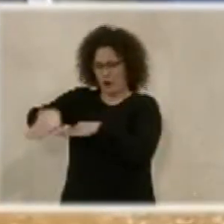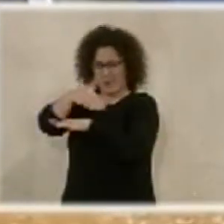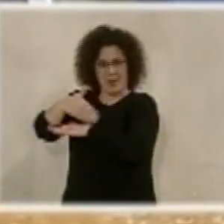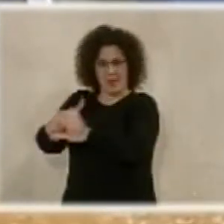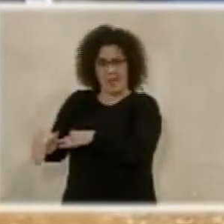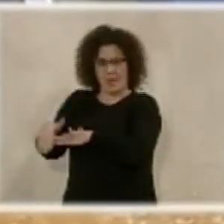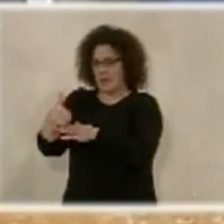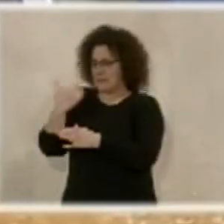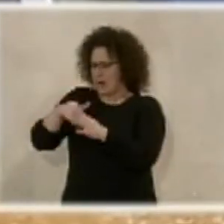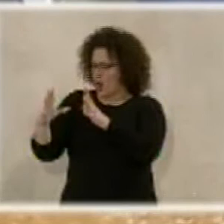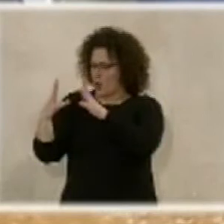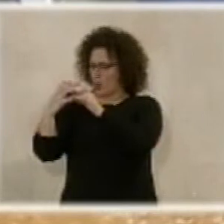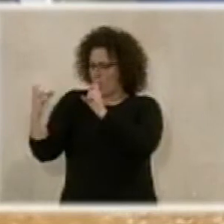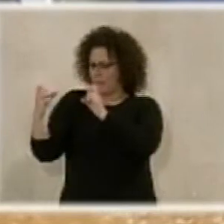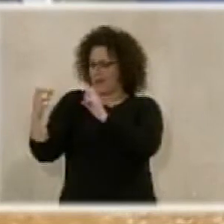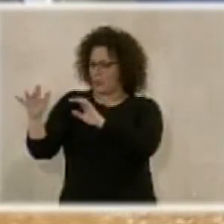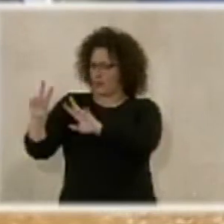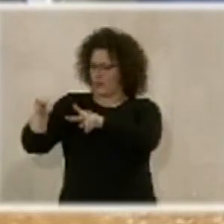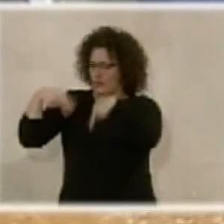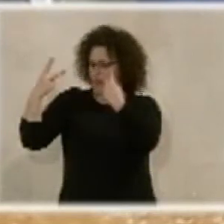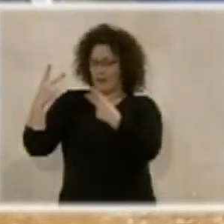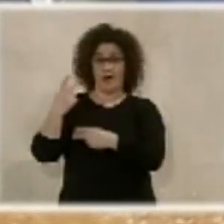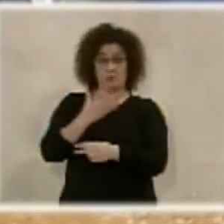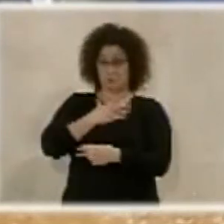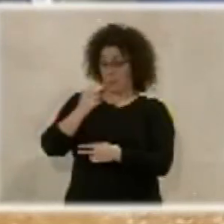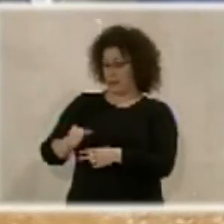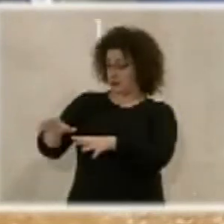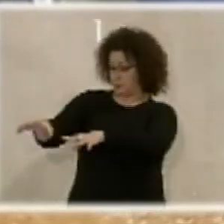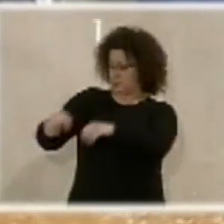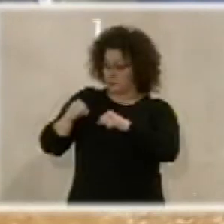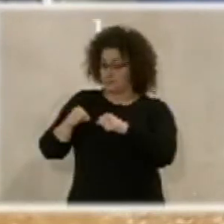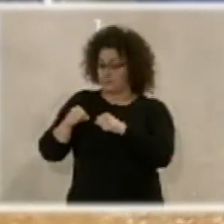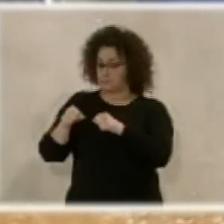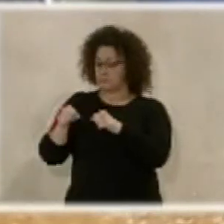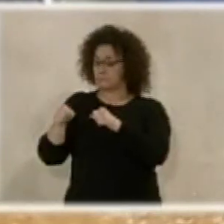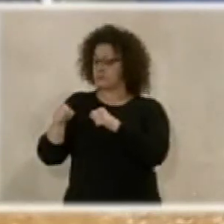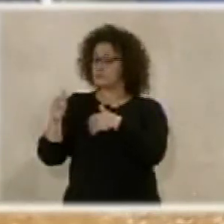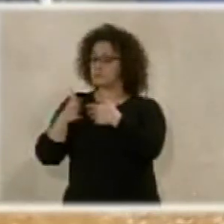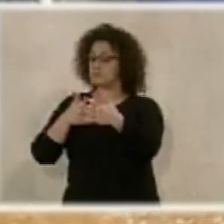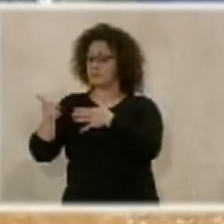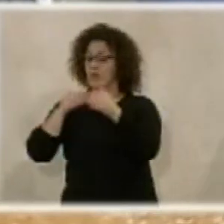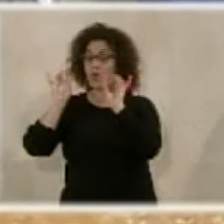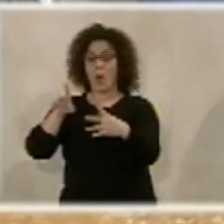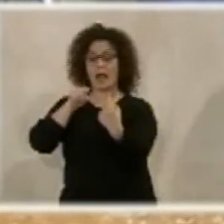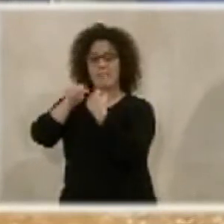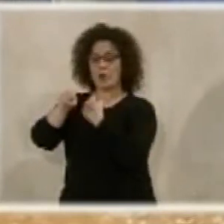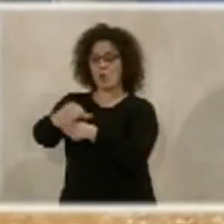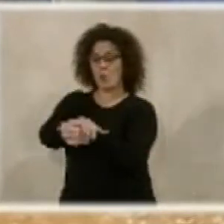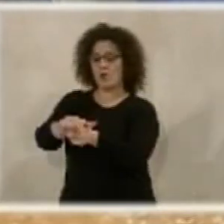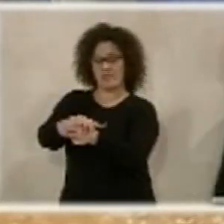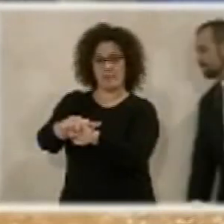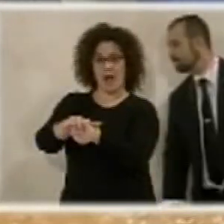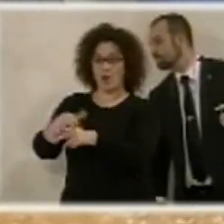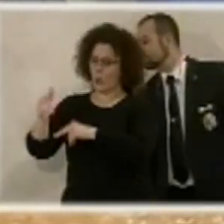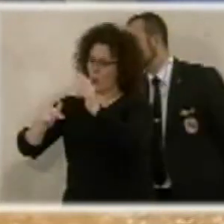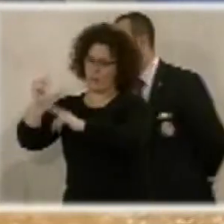hacer un convenio para que los cede al ayuntamiento y el ayuntamiento, lógicamente, los pueda tratar como caminos municipales, nunca como zona